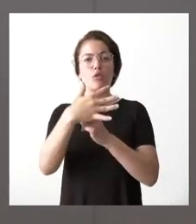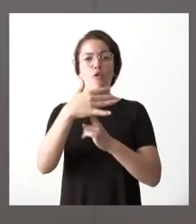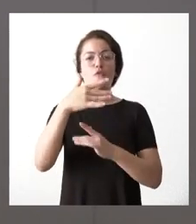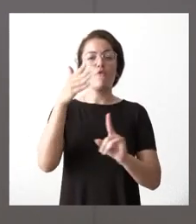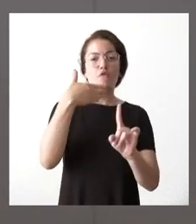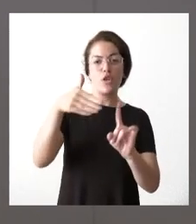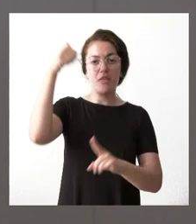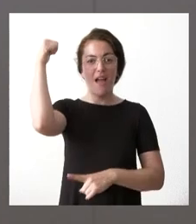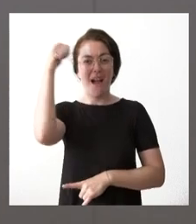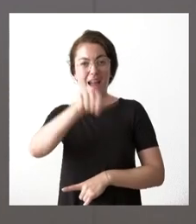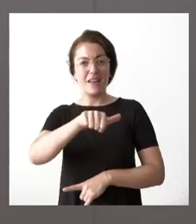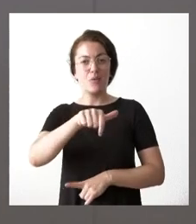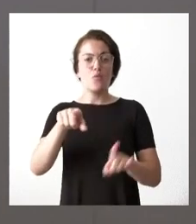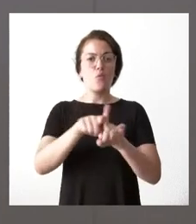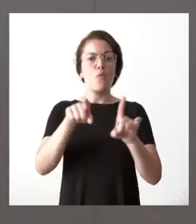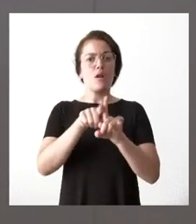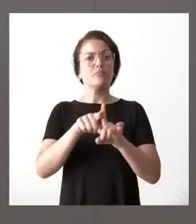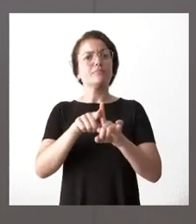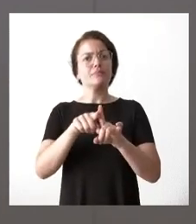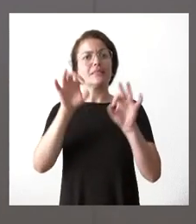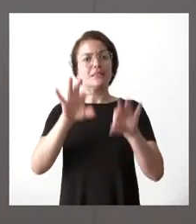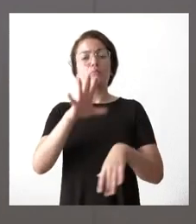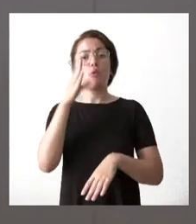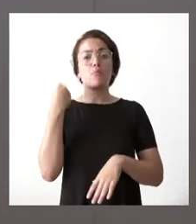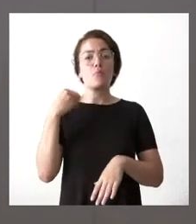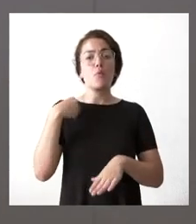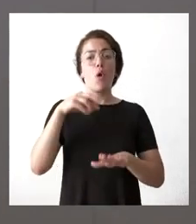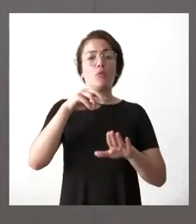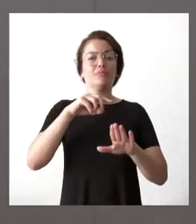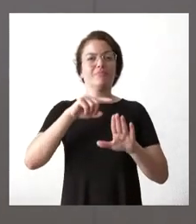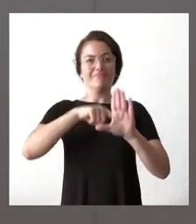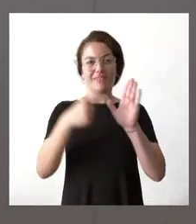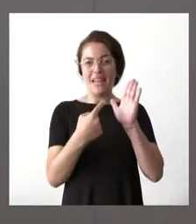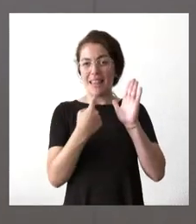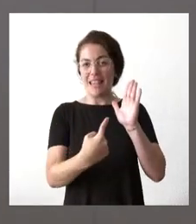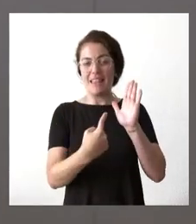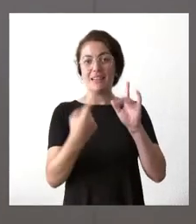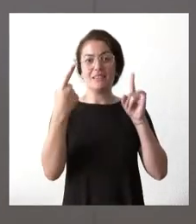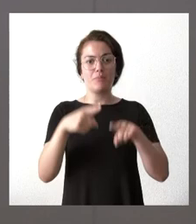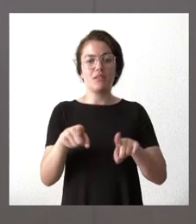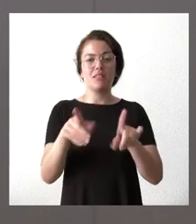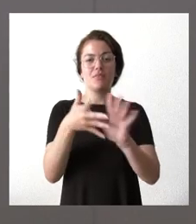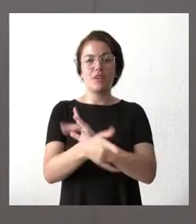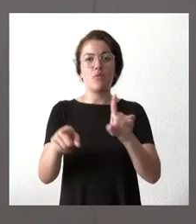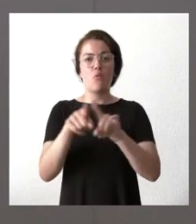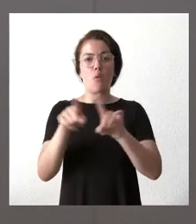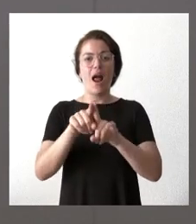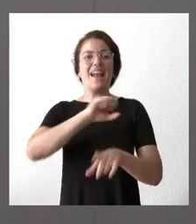de violencia de género pues se computa como tal porque viene regulado formalmente y cuándo por tanto comienza a formar parte de ese registro y de esa